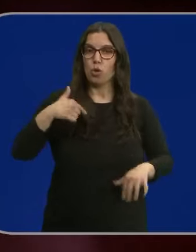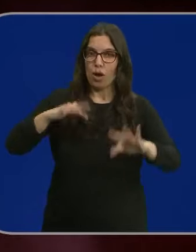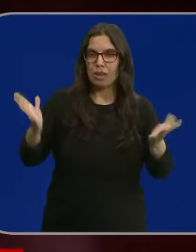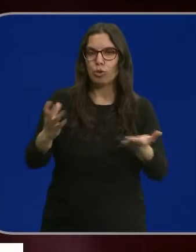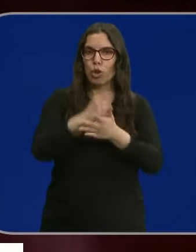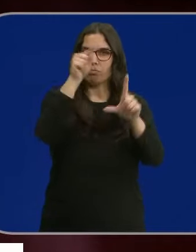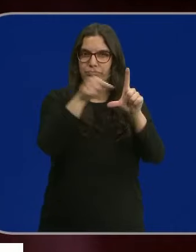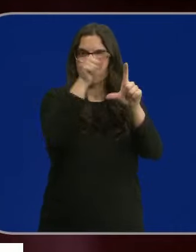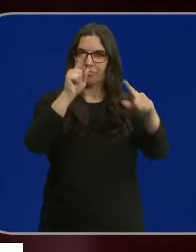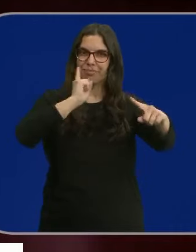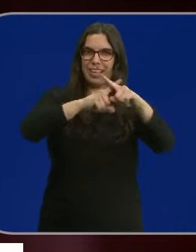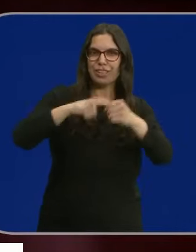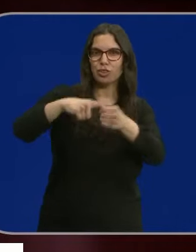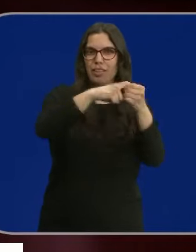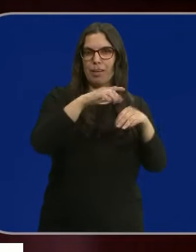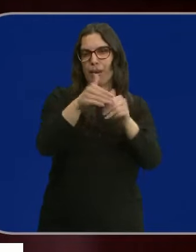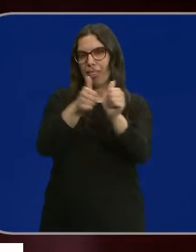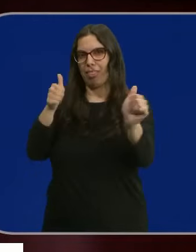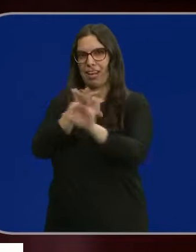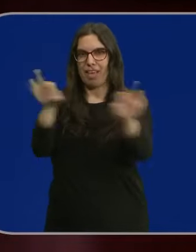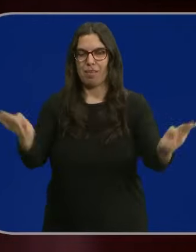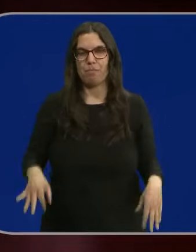que marquen la casilla solidaria para que nadie se quede atrás.